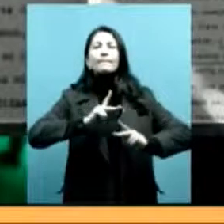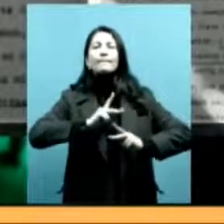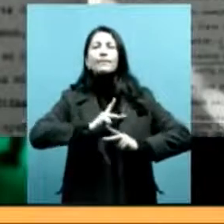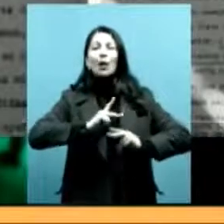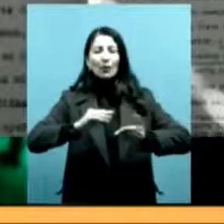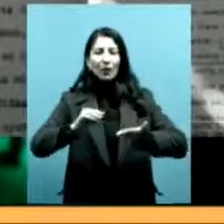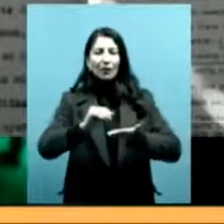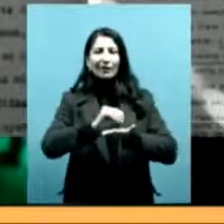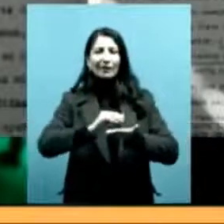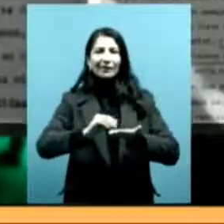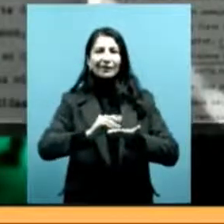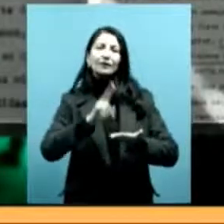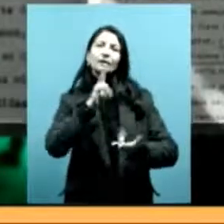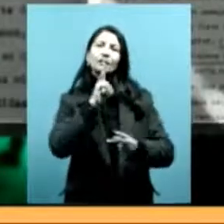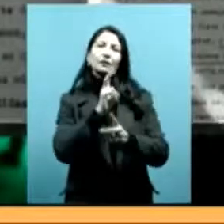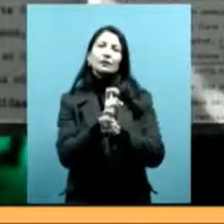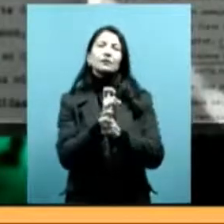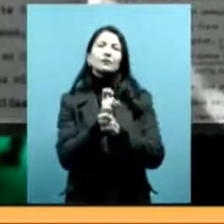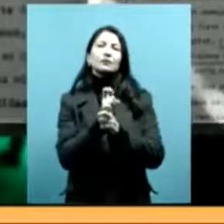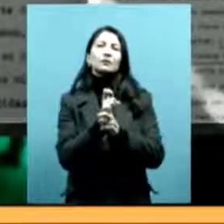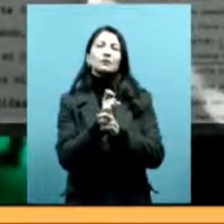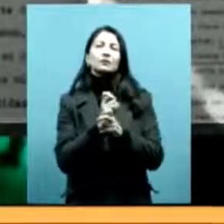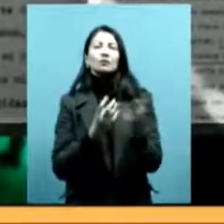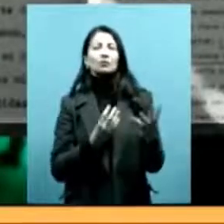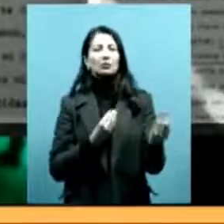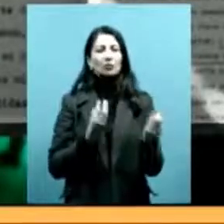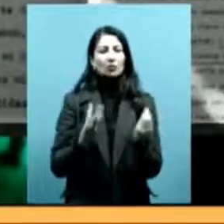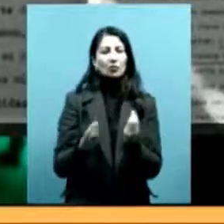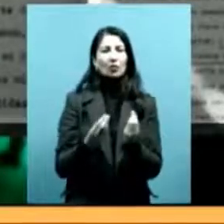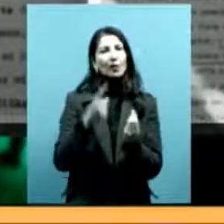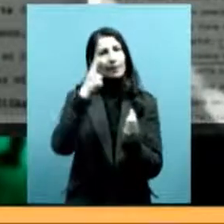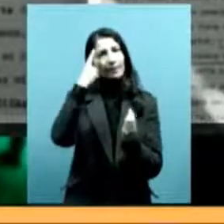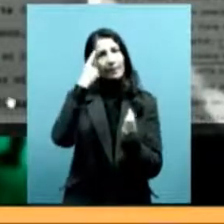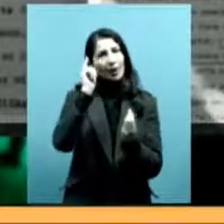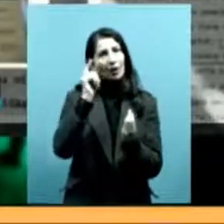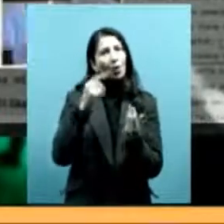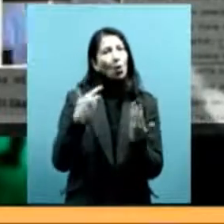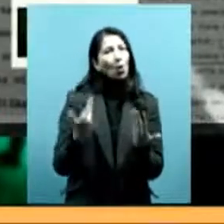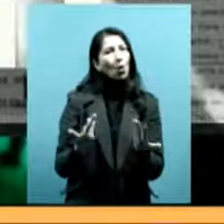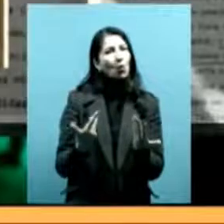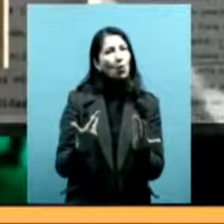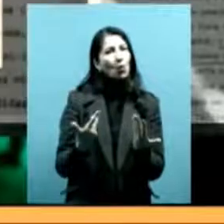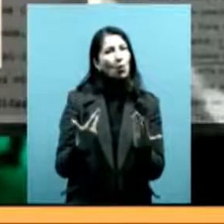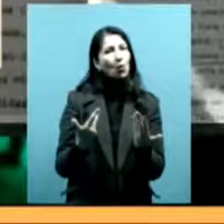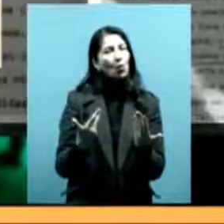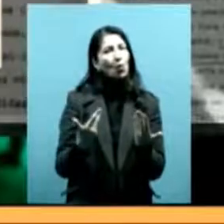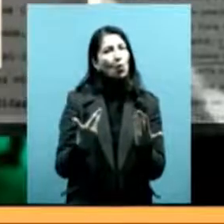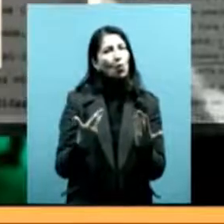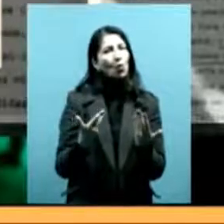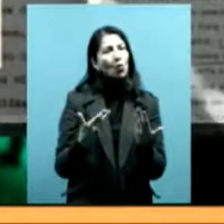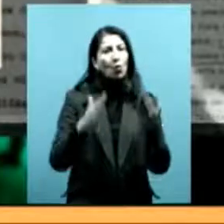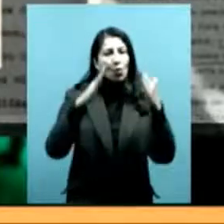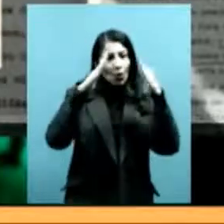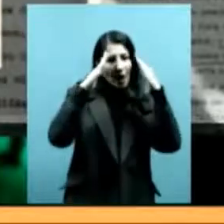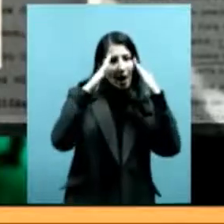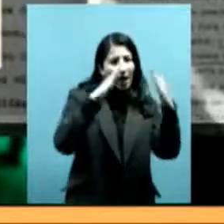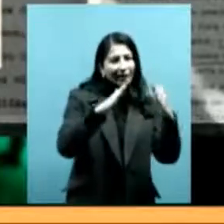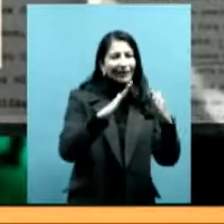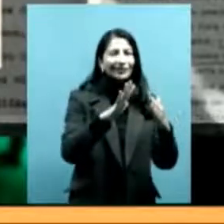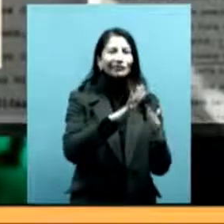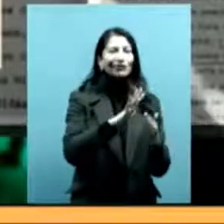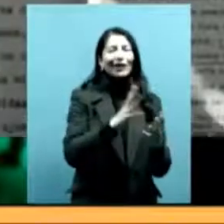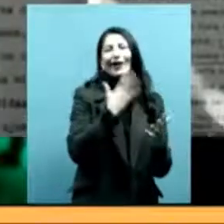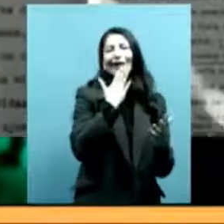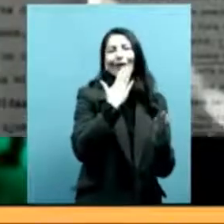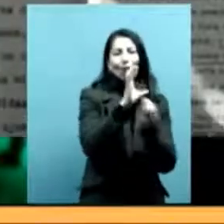va a ubicar, pero que se los va a dividir en dos grupos a fin de evitar un conglomerado de gentes de las mismas ideas y costumbres. Incluso